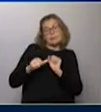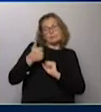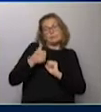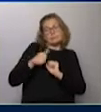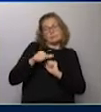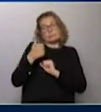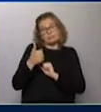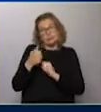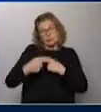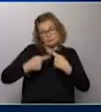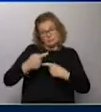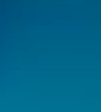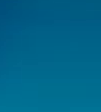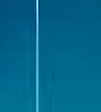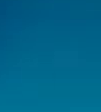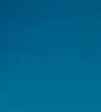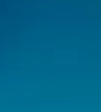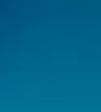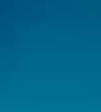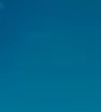ver si se pueden encaminar a Copa Libertadores.